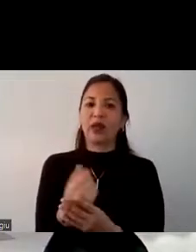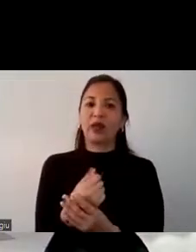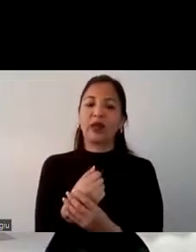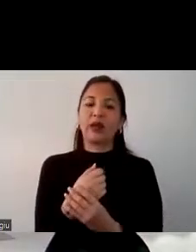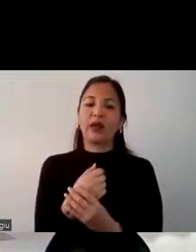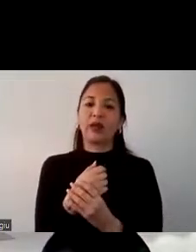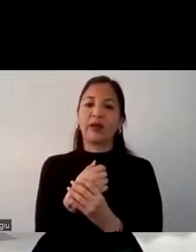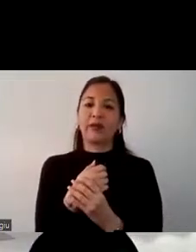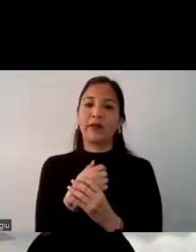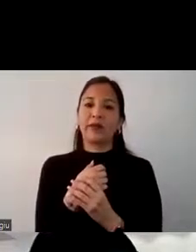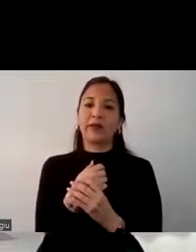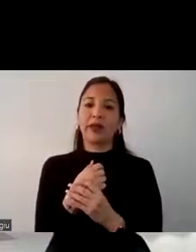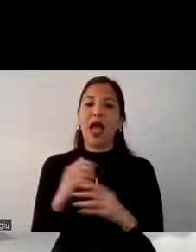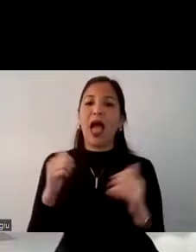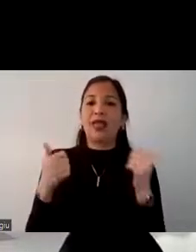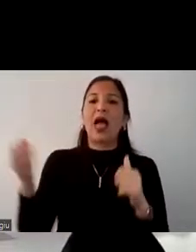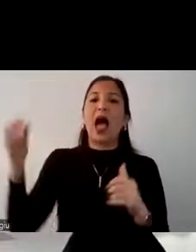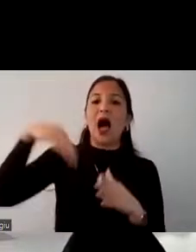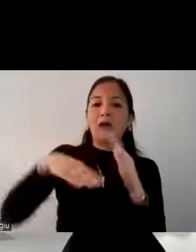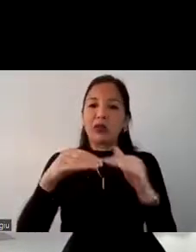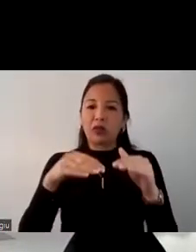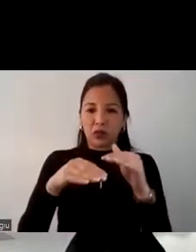actividades de aventura